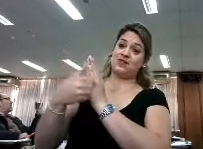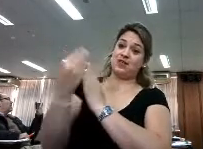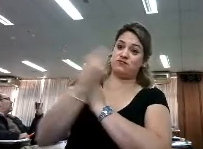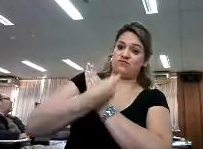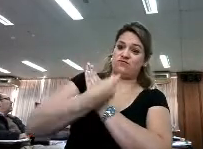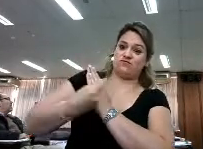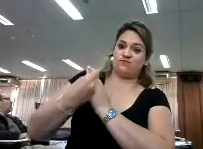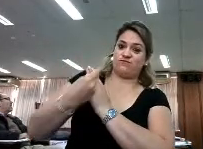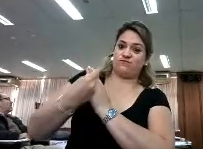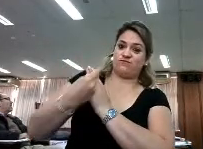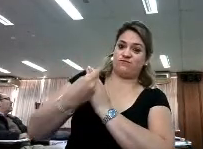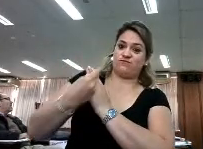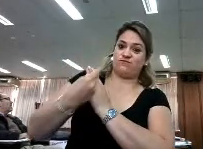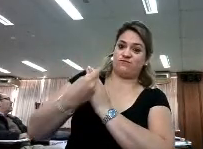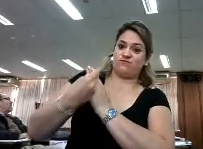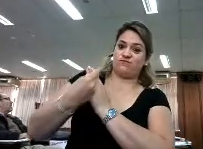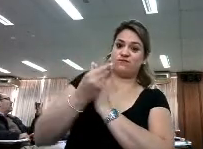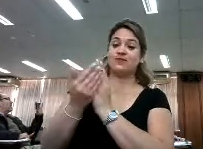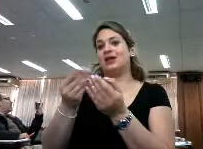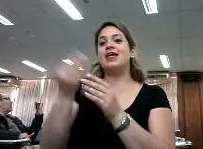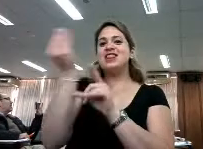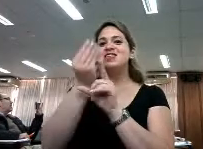dibujos también.